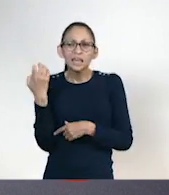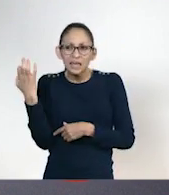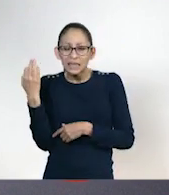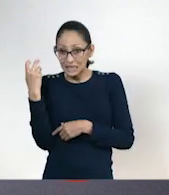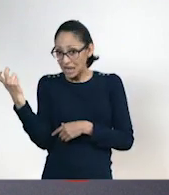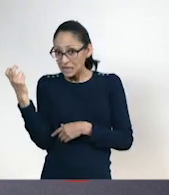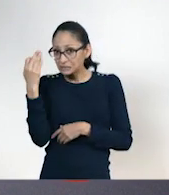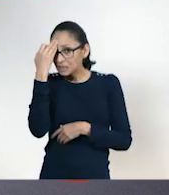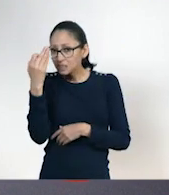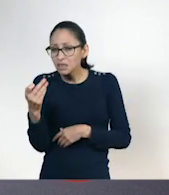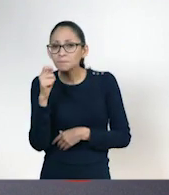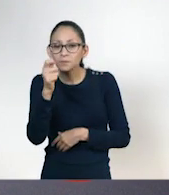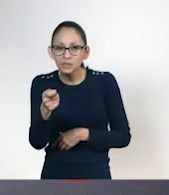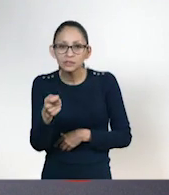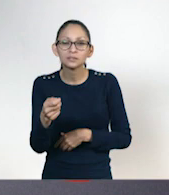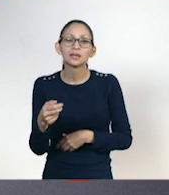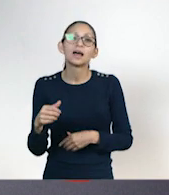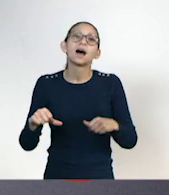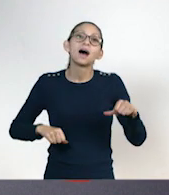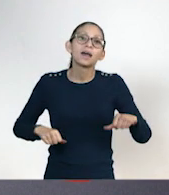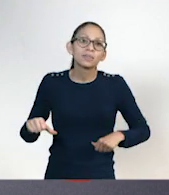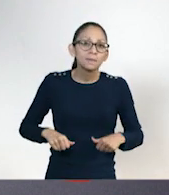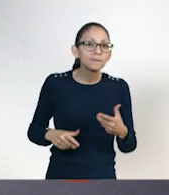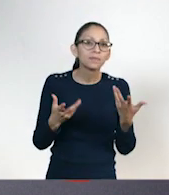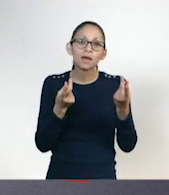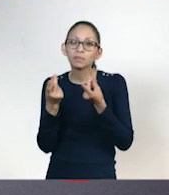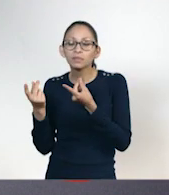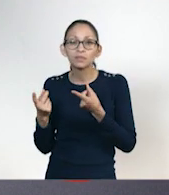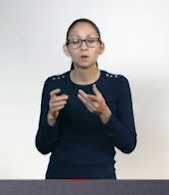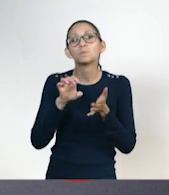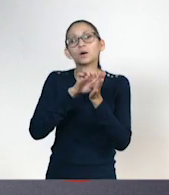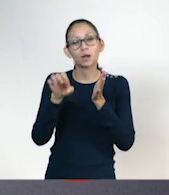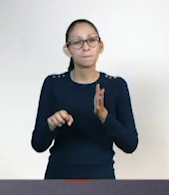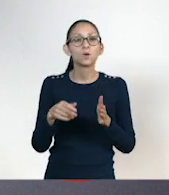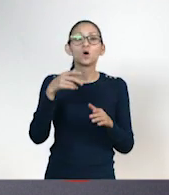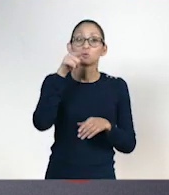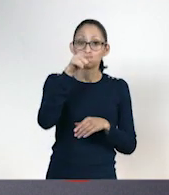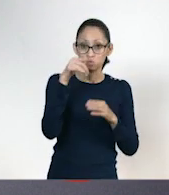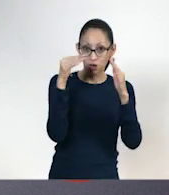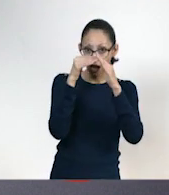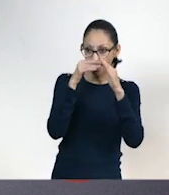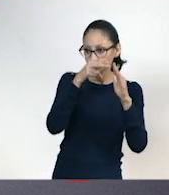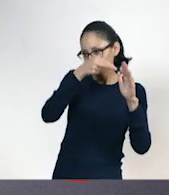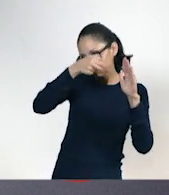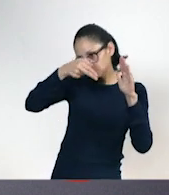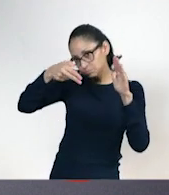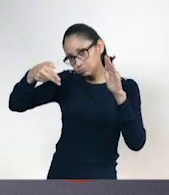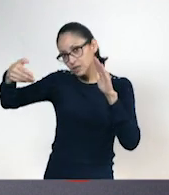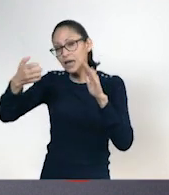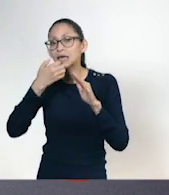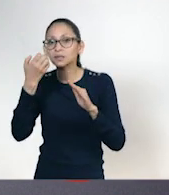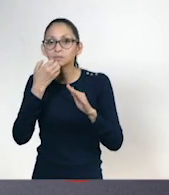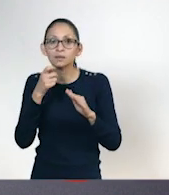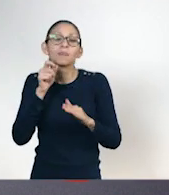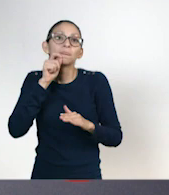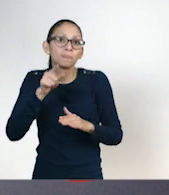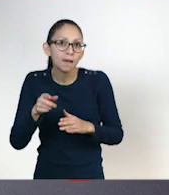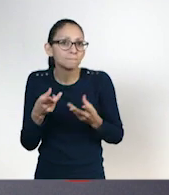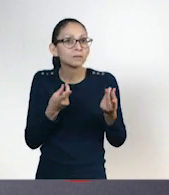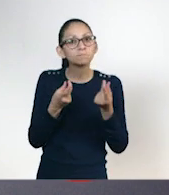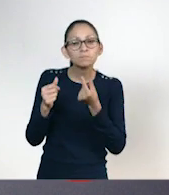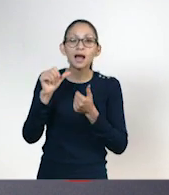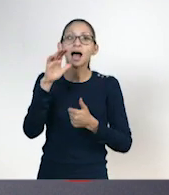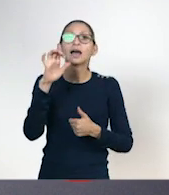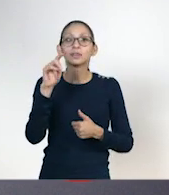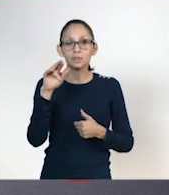física. Incluso caminar de tu casa a la escuela también se considera como actividad física. Ok, maestro.